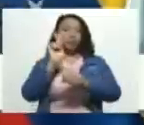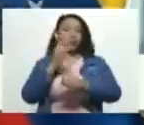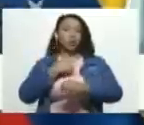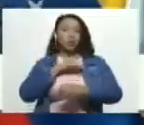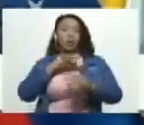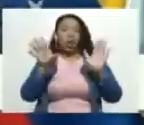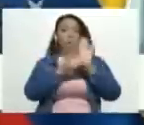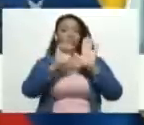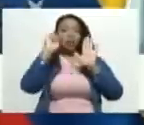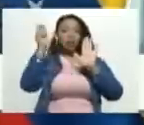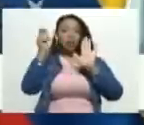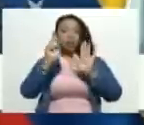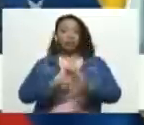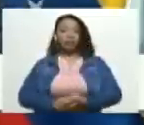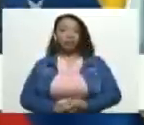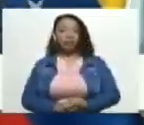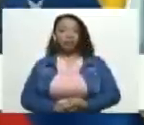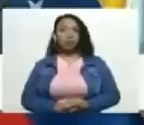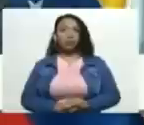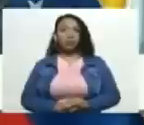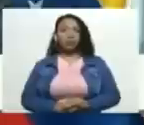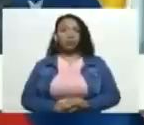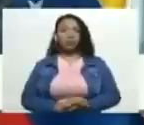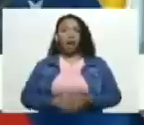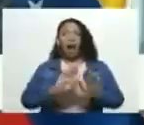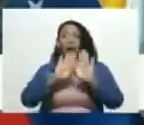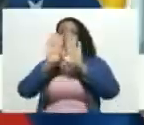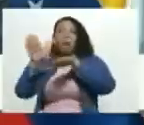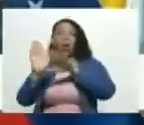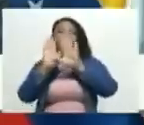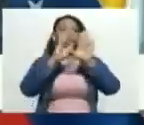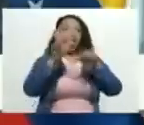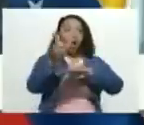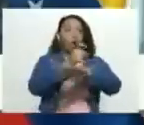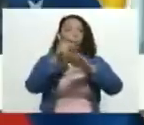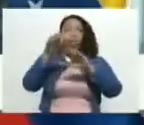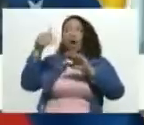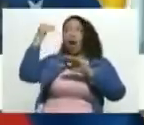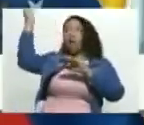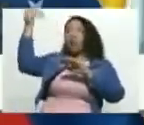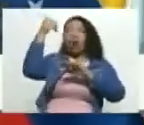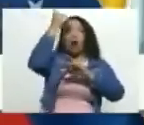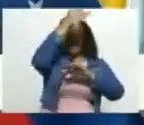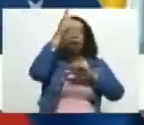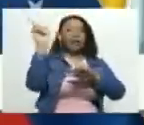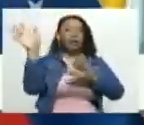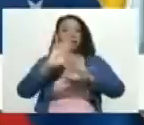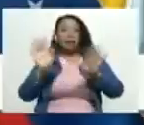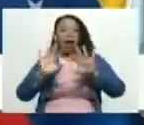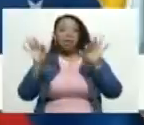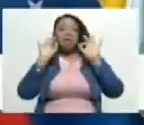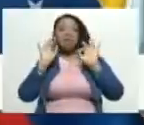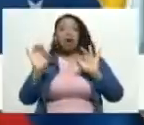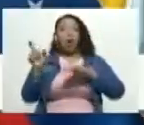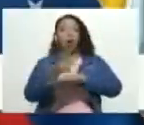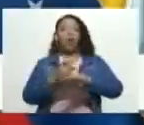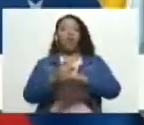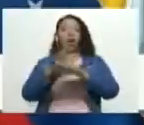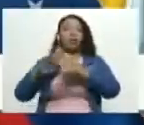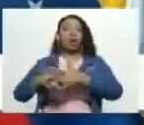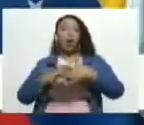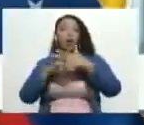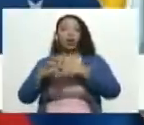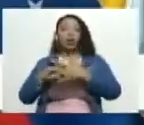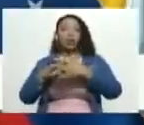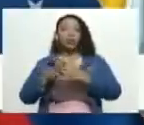constitución, con apoyo de gobiernos extranjeros, particularmente y en especial, el gobierno de los Estados Unidos